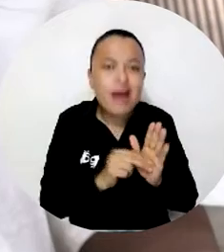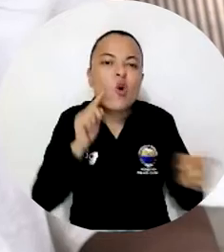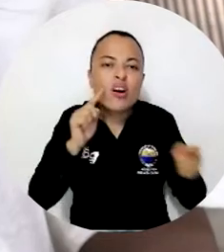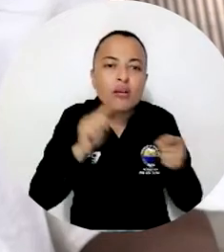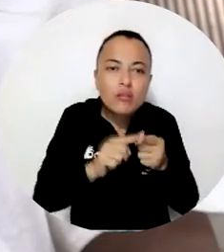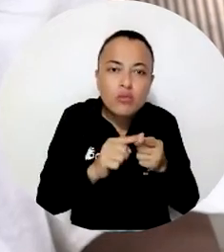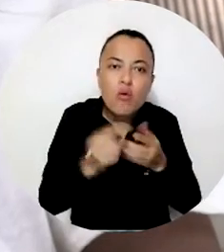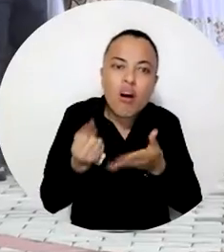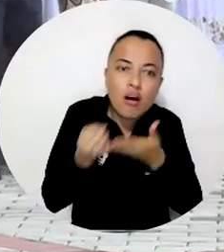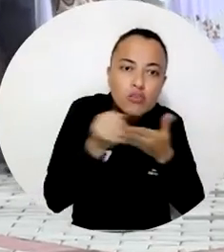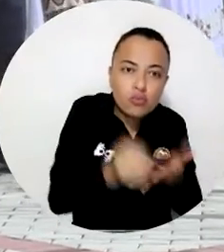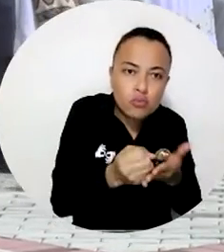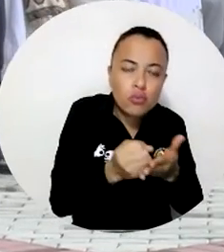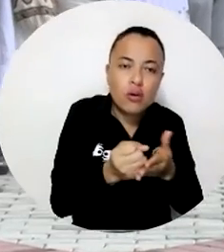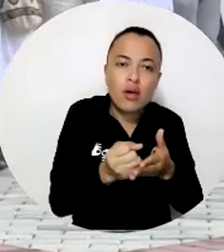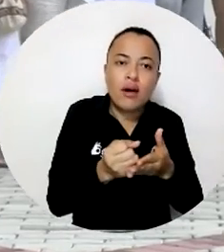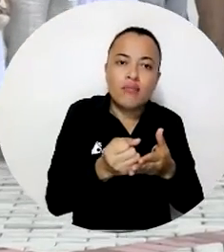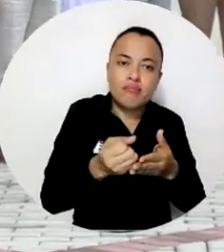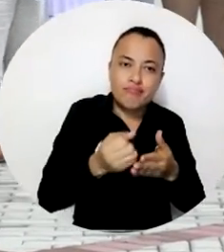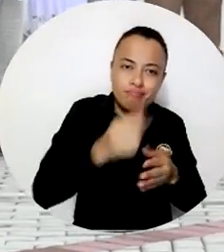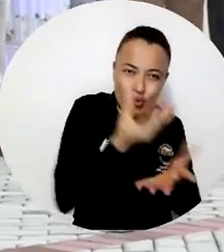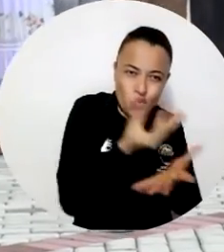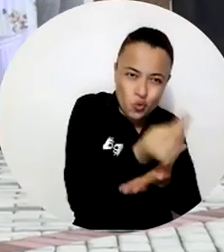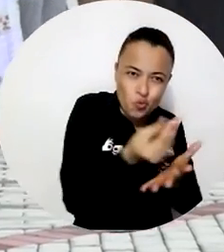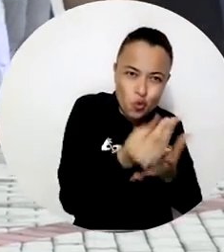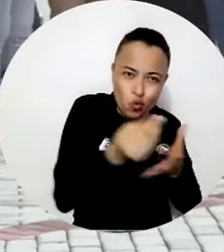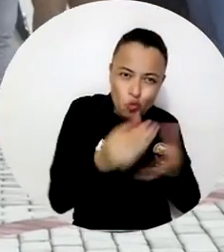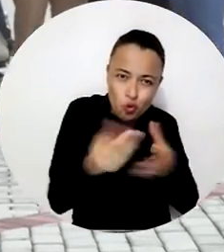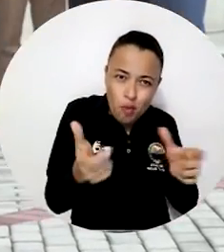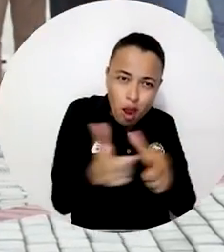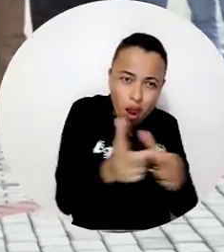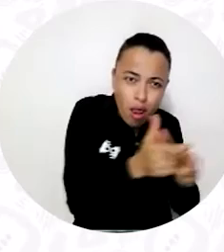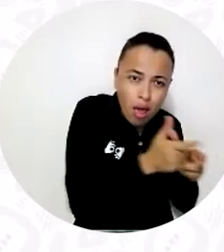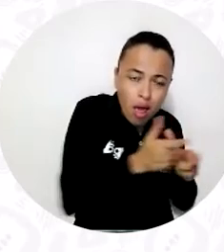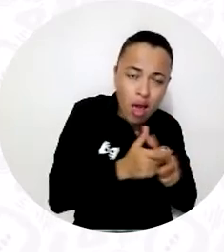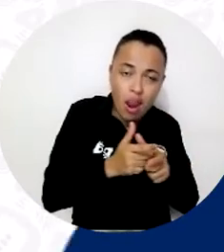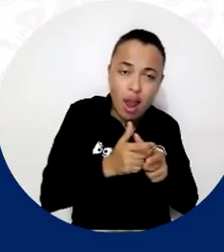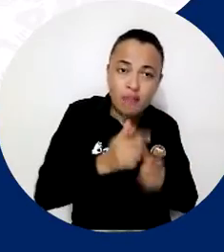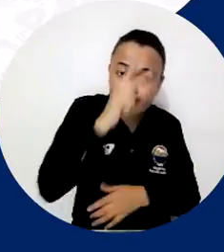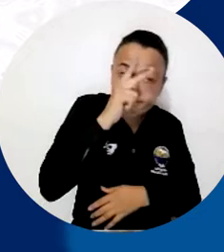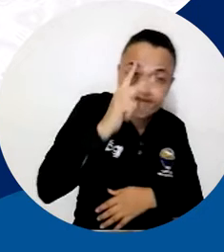garantizan los derechos de las poblaciones de especial protección constitucional.